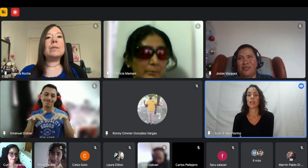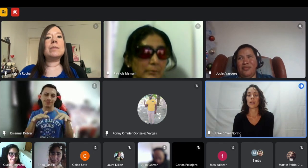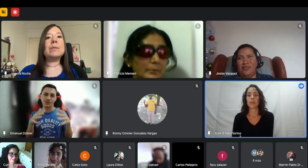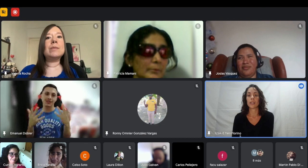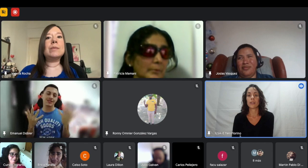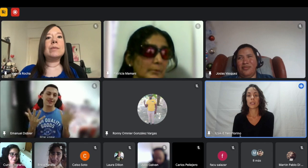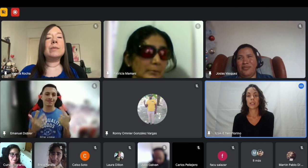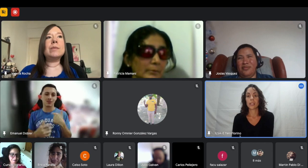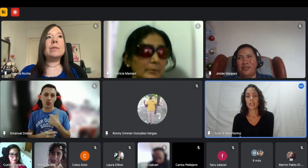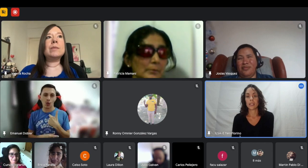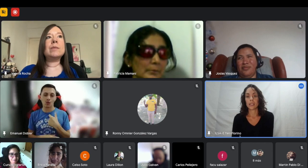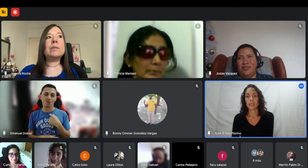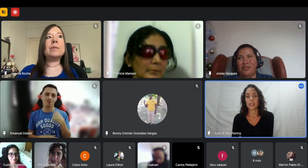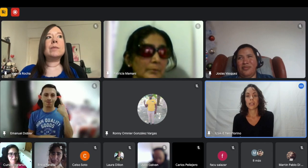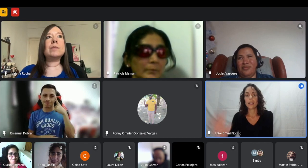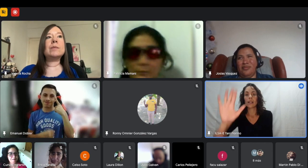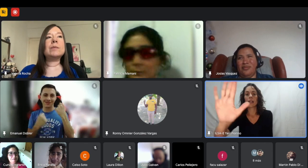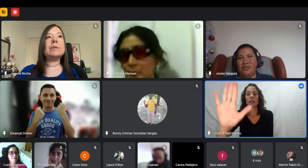le pidió al hermano